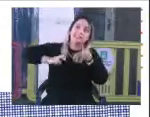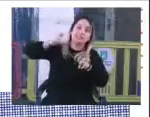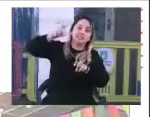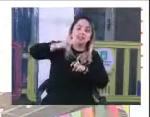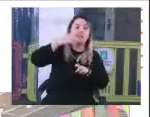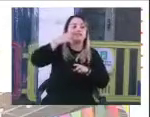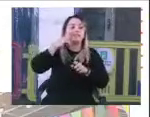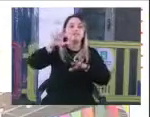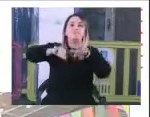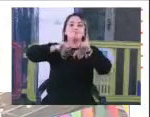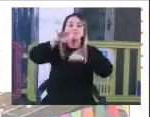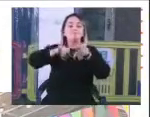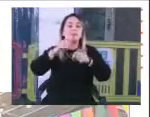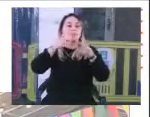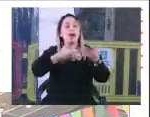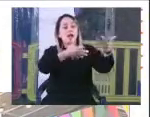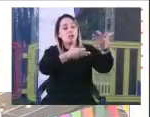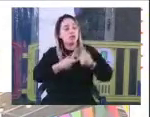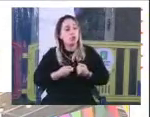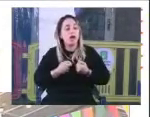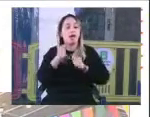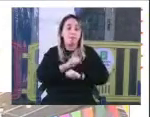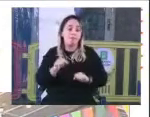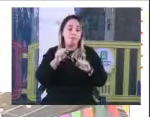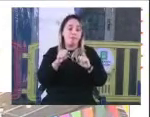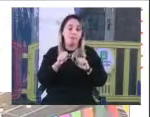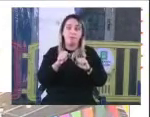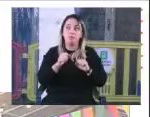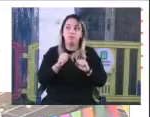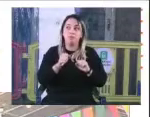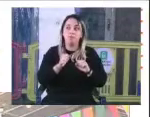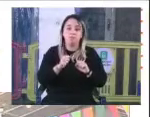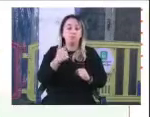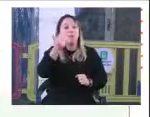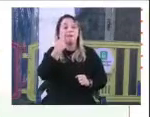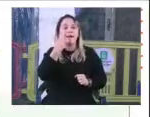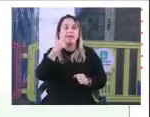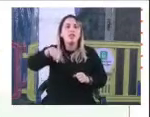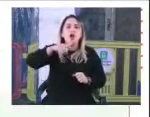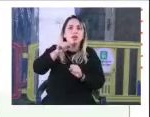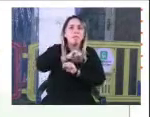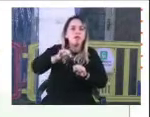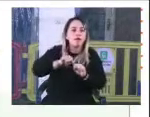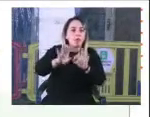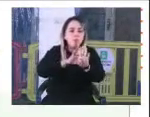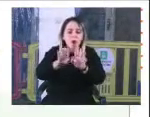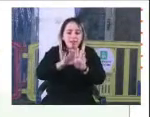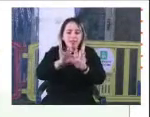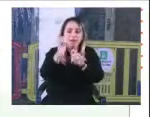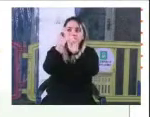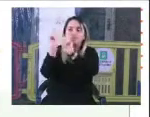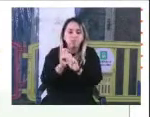realmente ayudando a poder ver dónde podíamos abrir una puerta para